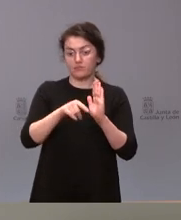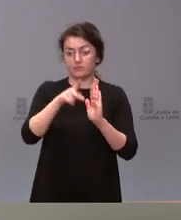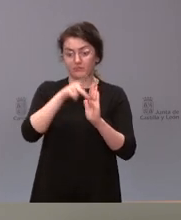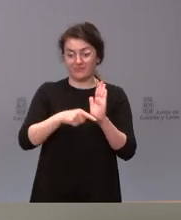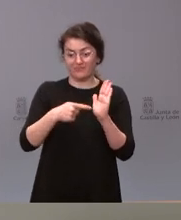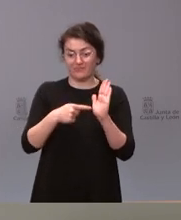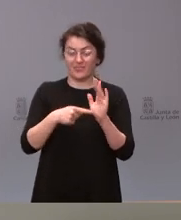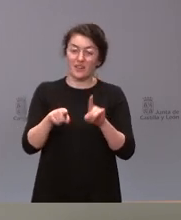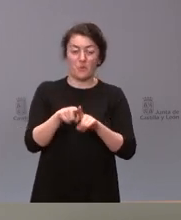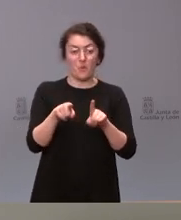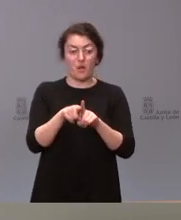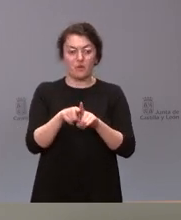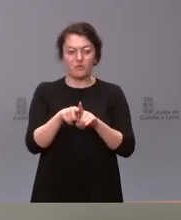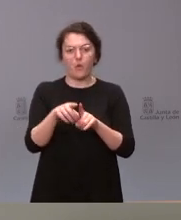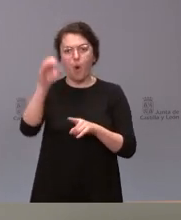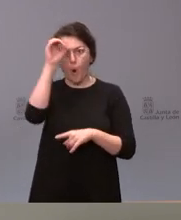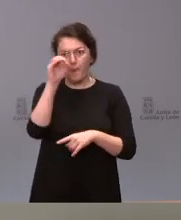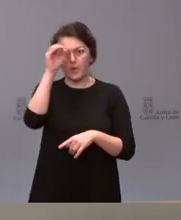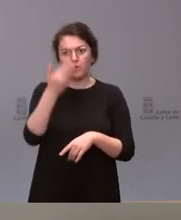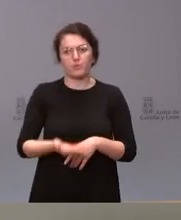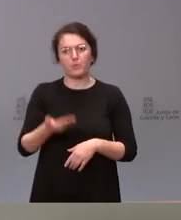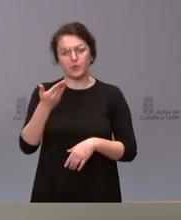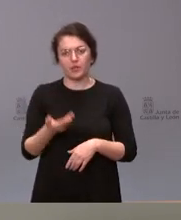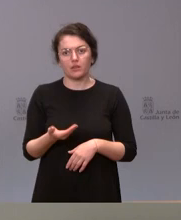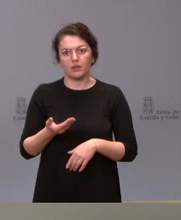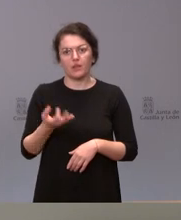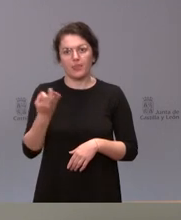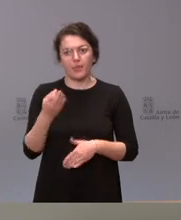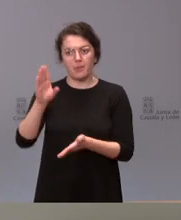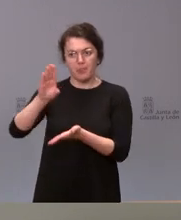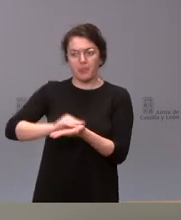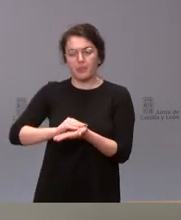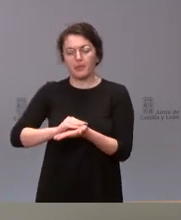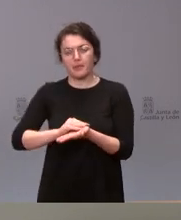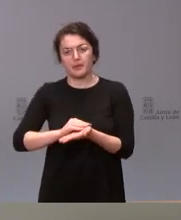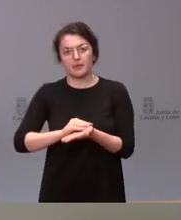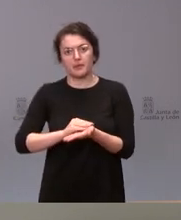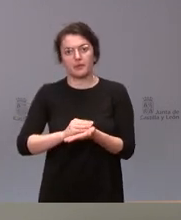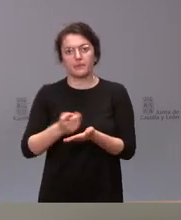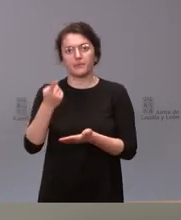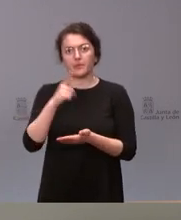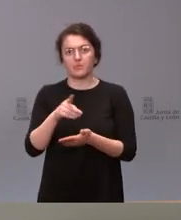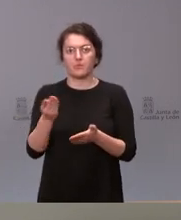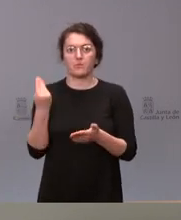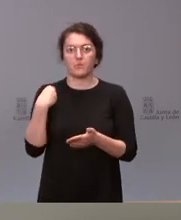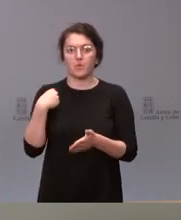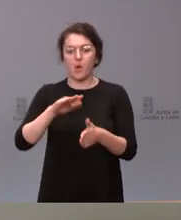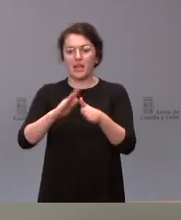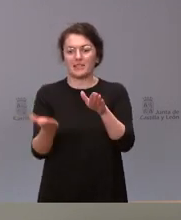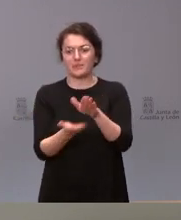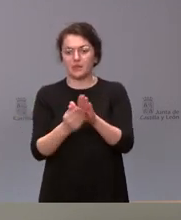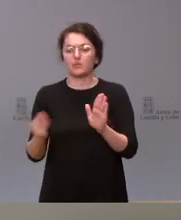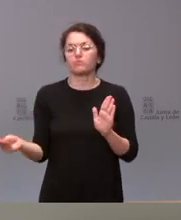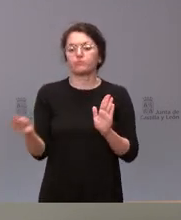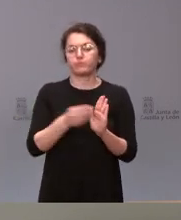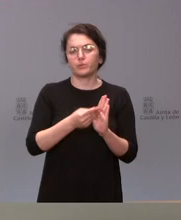esa opinión es relevante es a tener en cuenta y se tendrá que incorporar en todo el expediente de resolución del procedimiento y también el